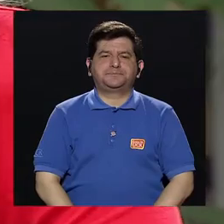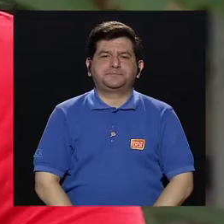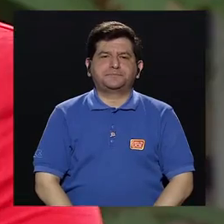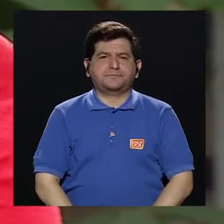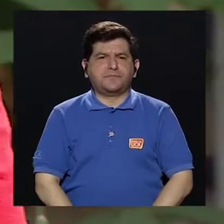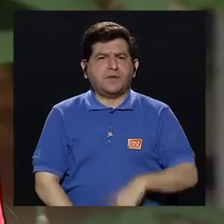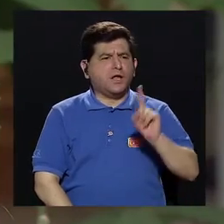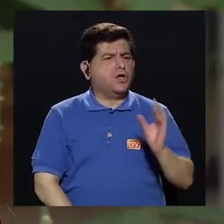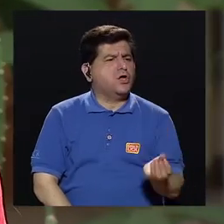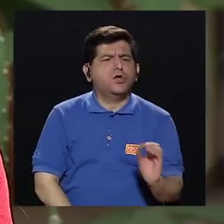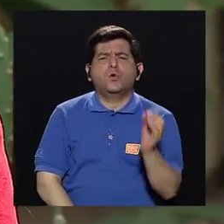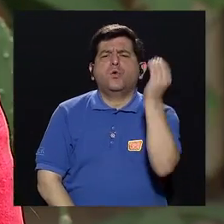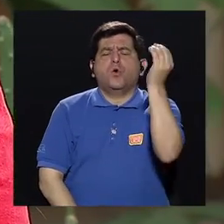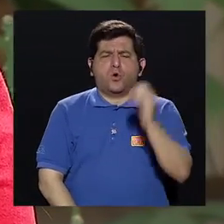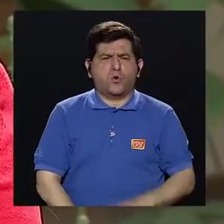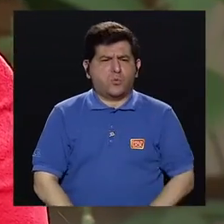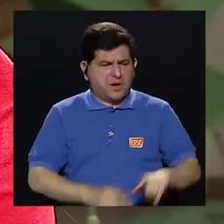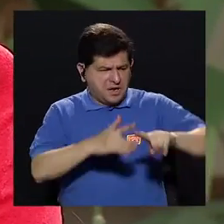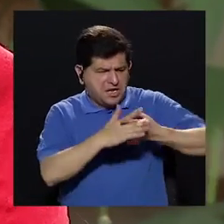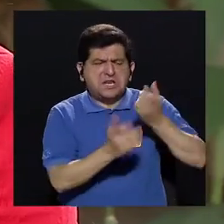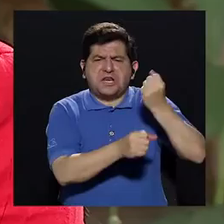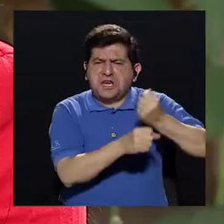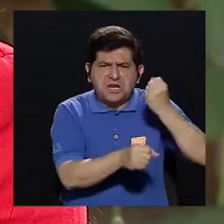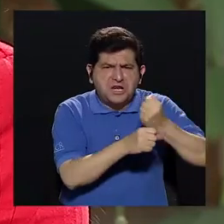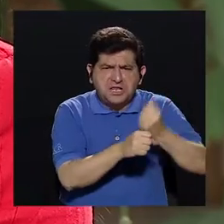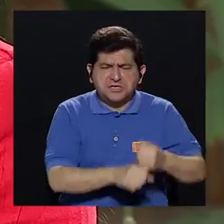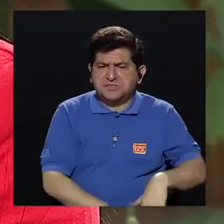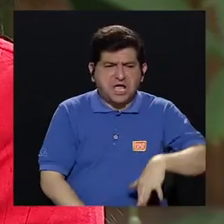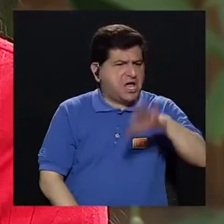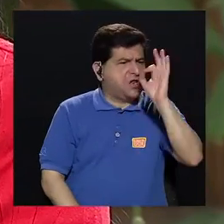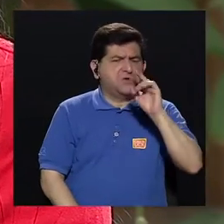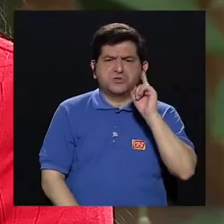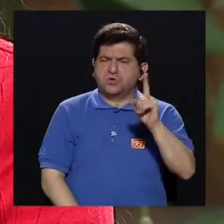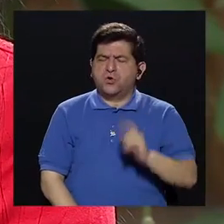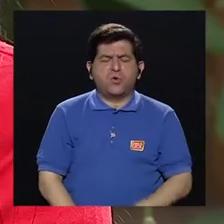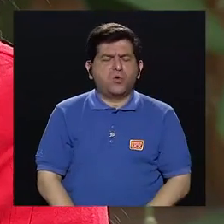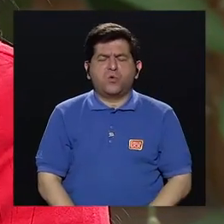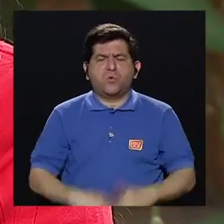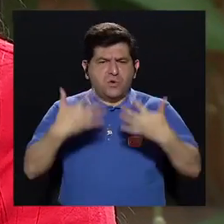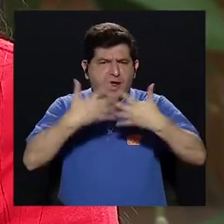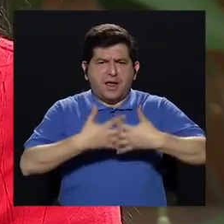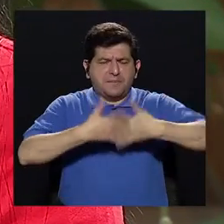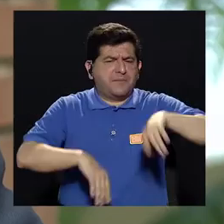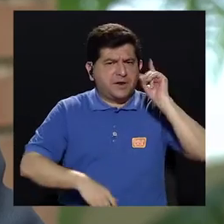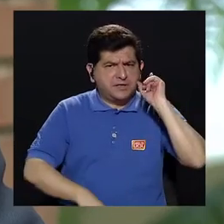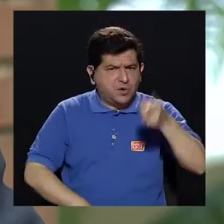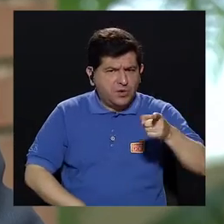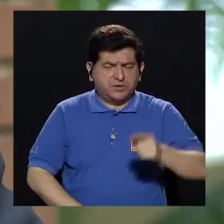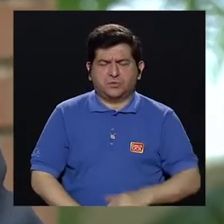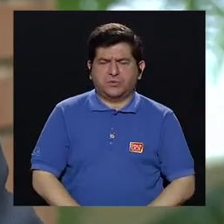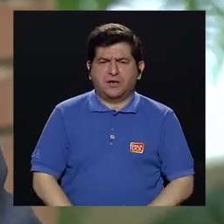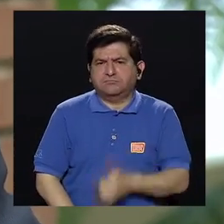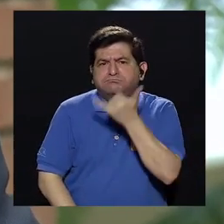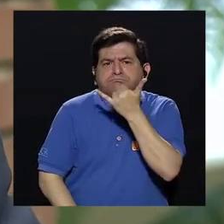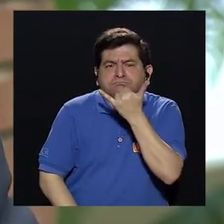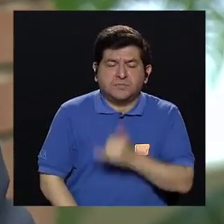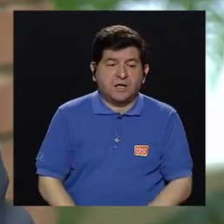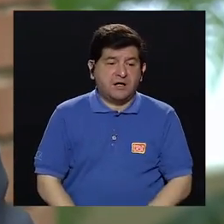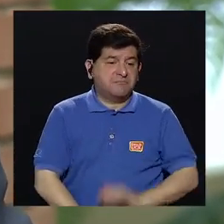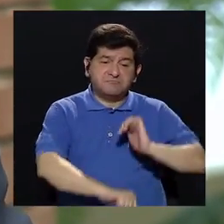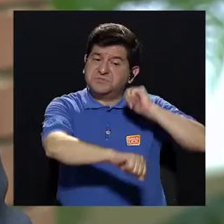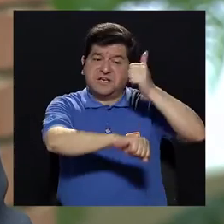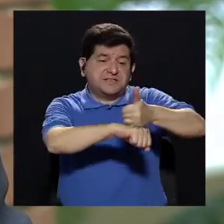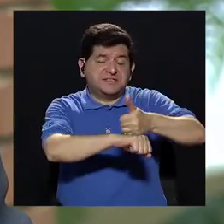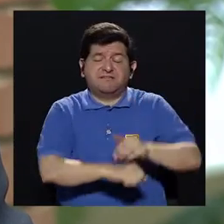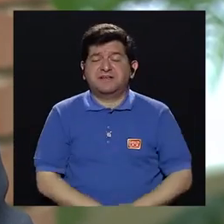¿Y qué pasa si un joven empezó a trabajar y no escogió una operadora obligatoria? Digamos, lo van a